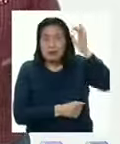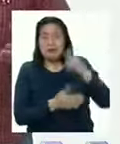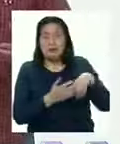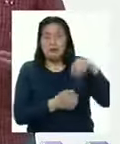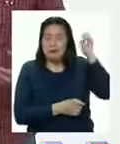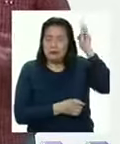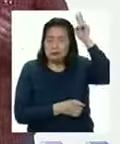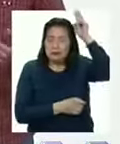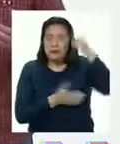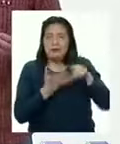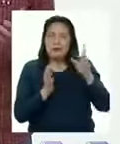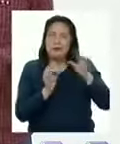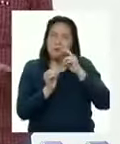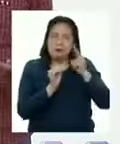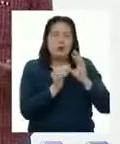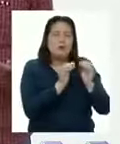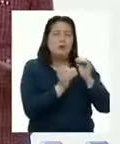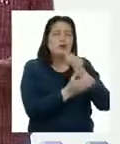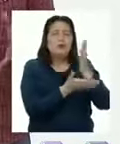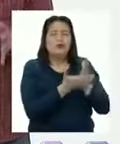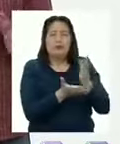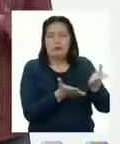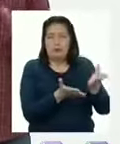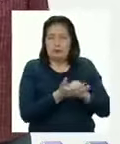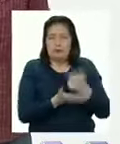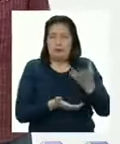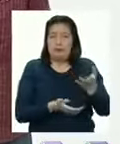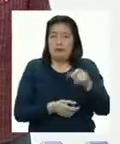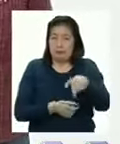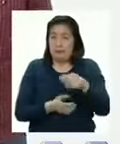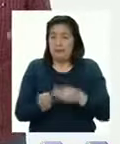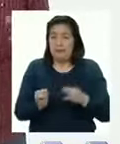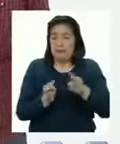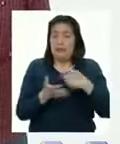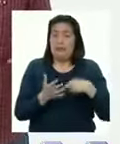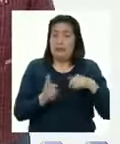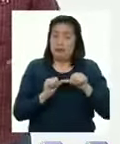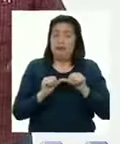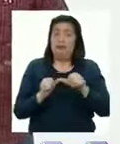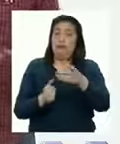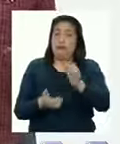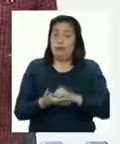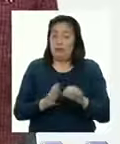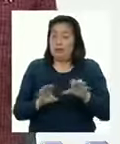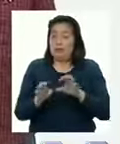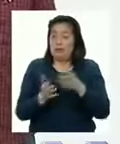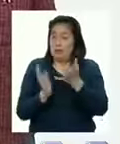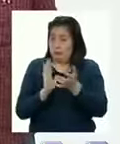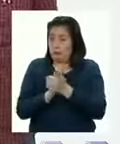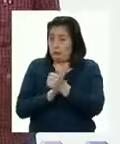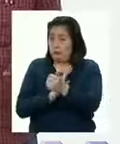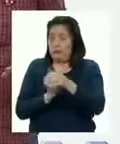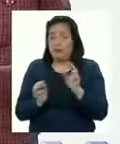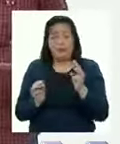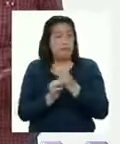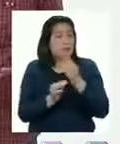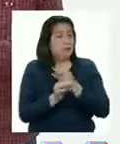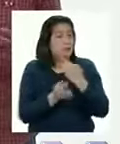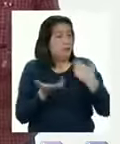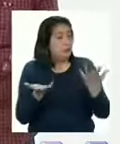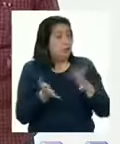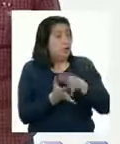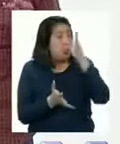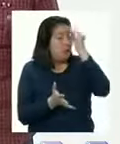que usaban ellos para resolver estos problemas De esta forma, seguiremos desarrollando nuestras competencias matemáticas mientras